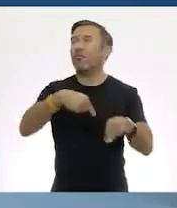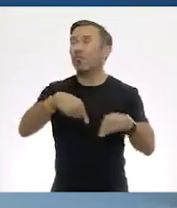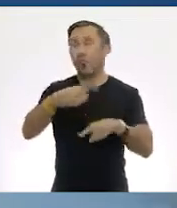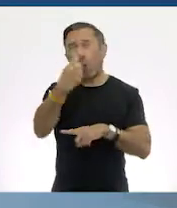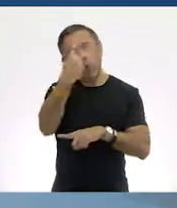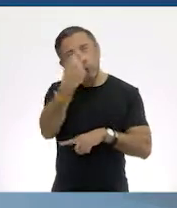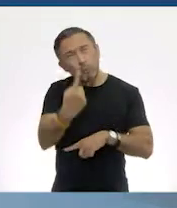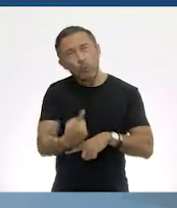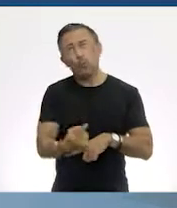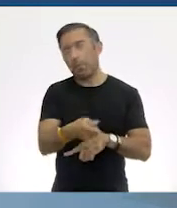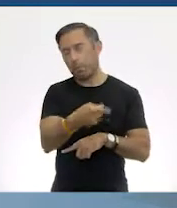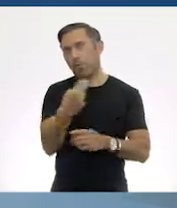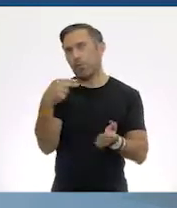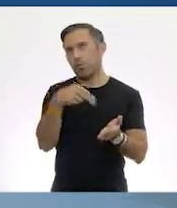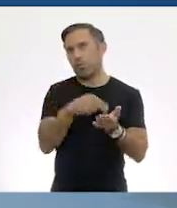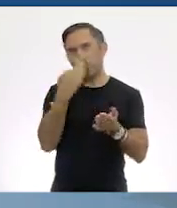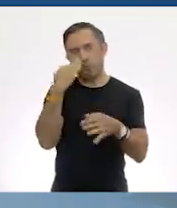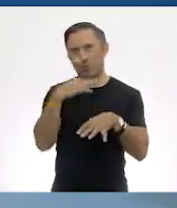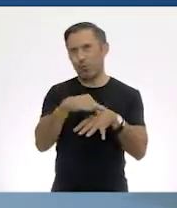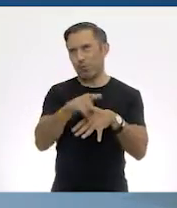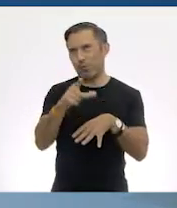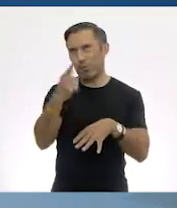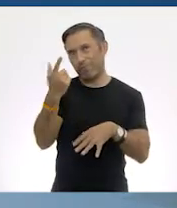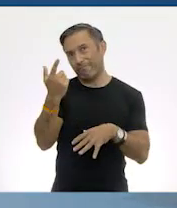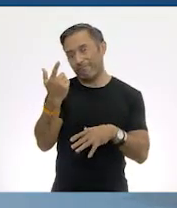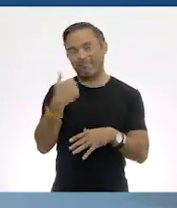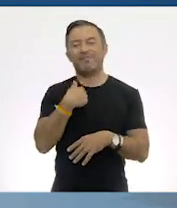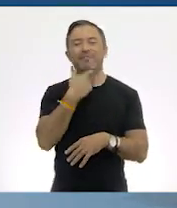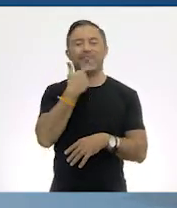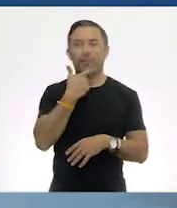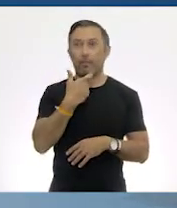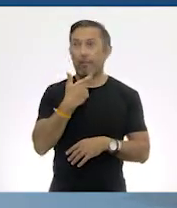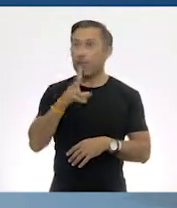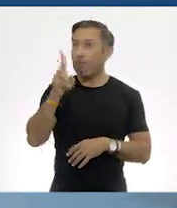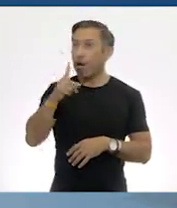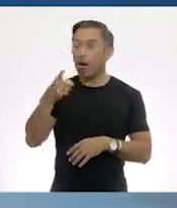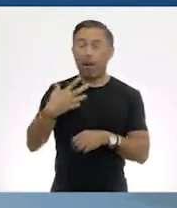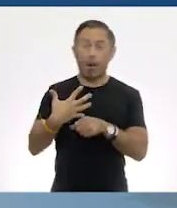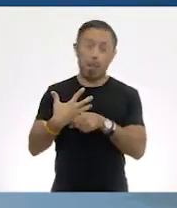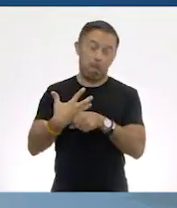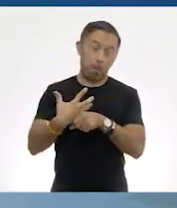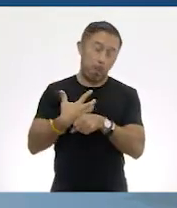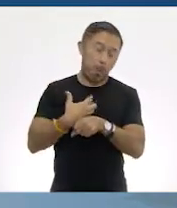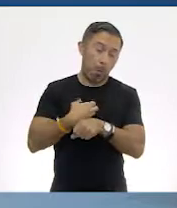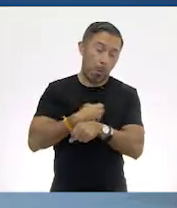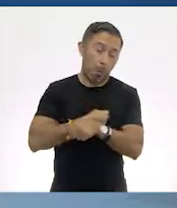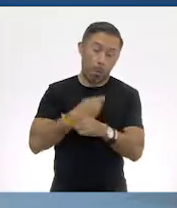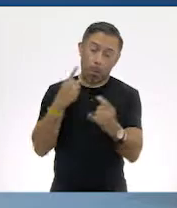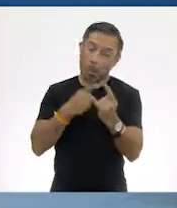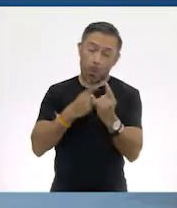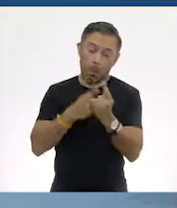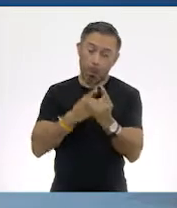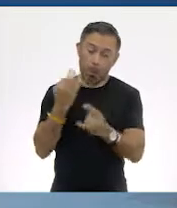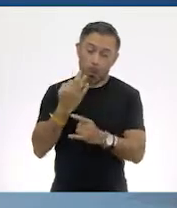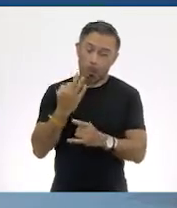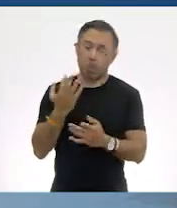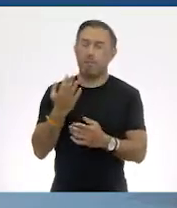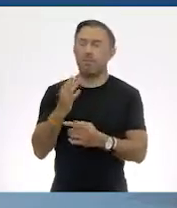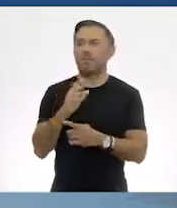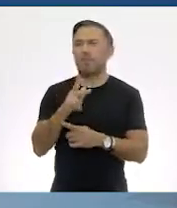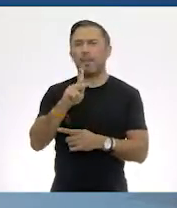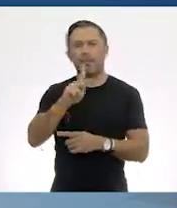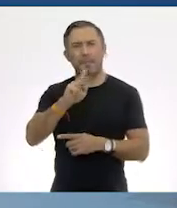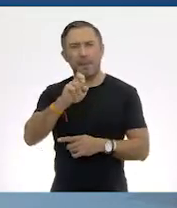Bueno, el caso es que hay una goliza. La goliza no nos la quita ni Pelé,